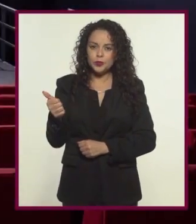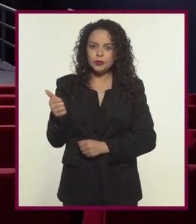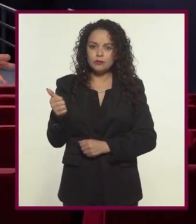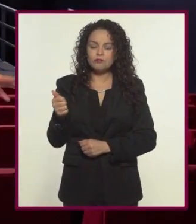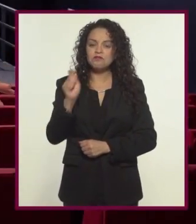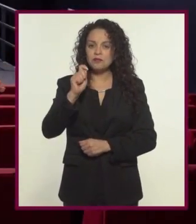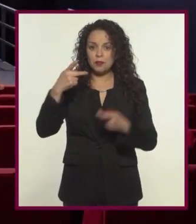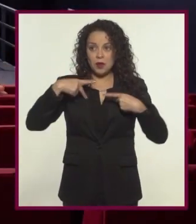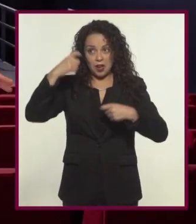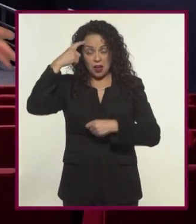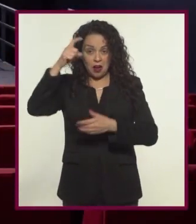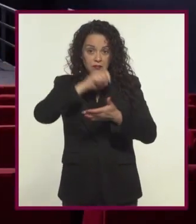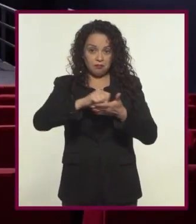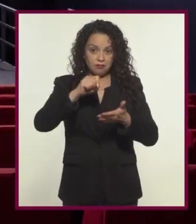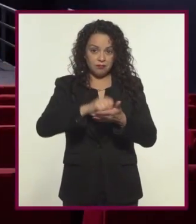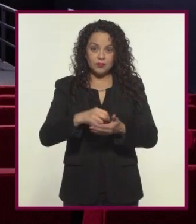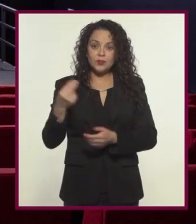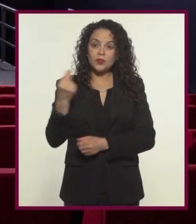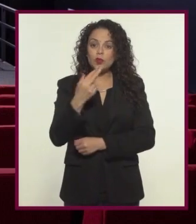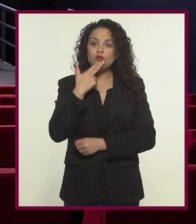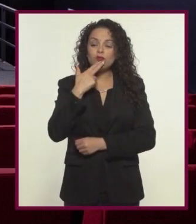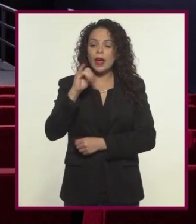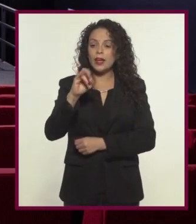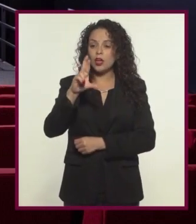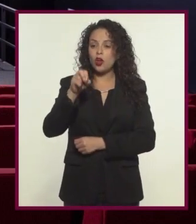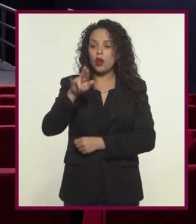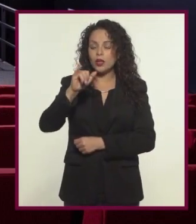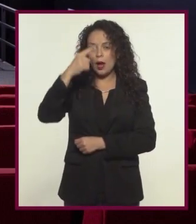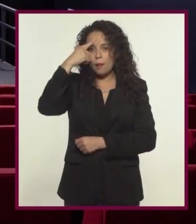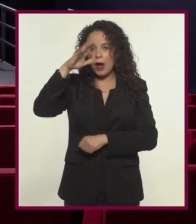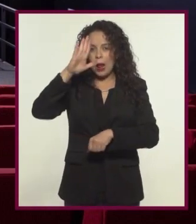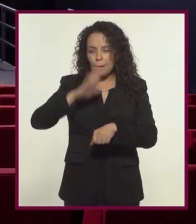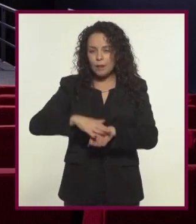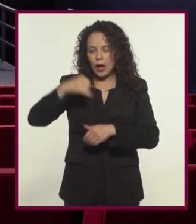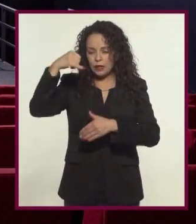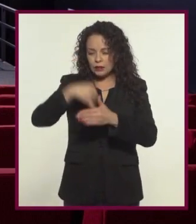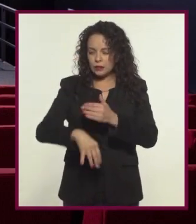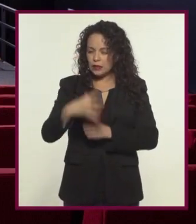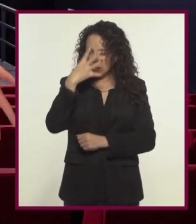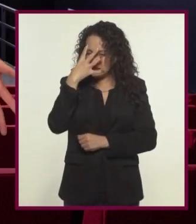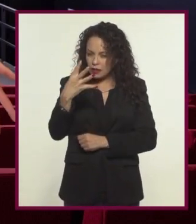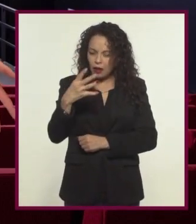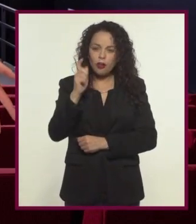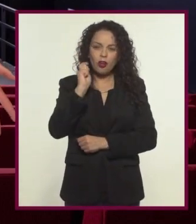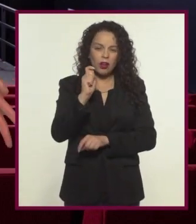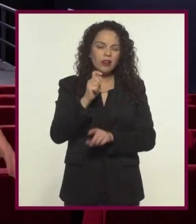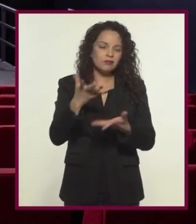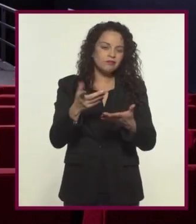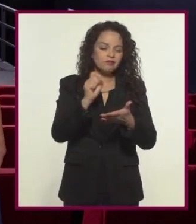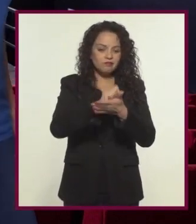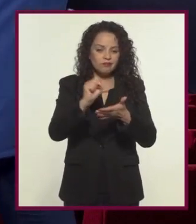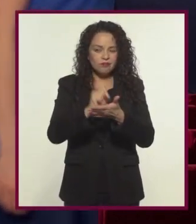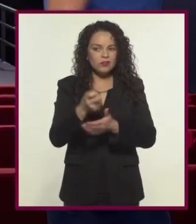Pero en otros casos los autores recurren a la ironía para hacer críticas más serias o profundas